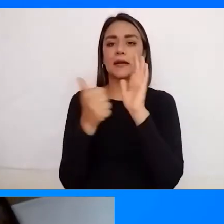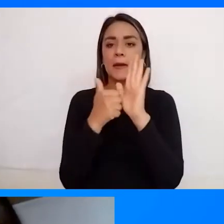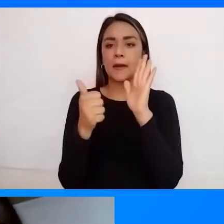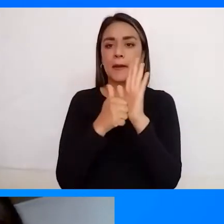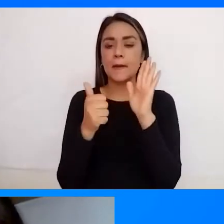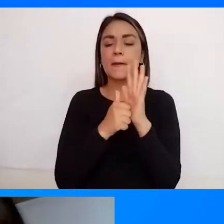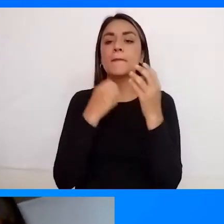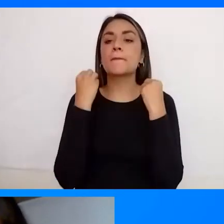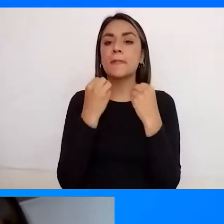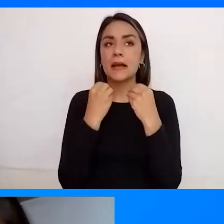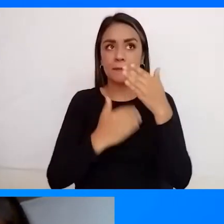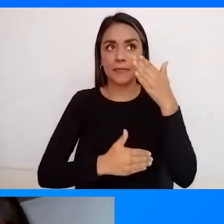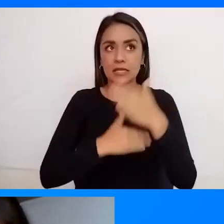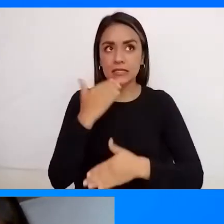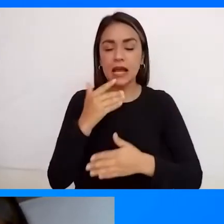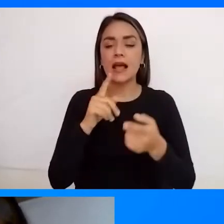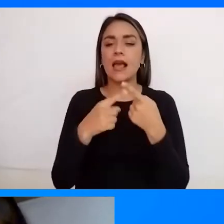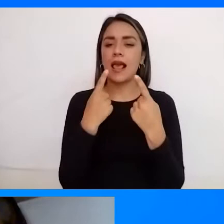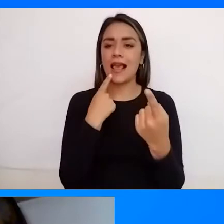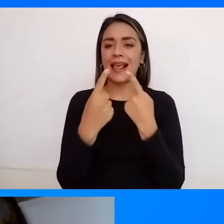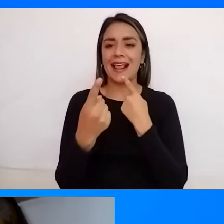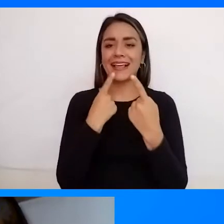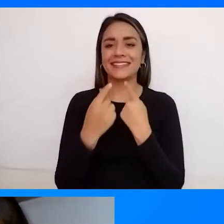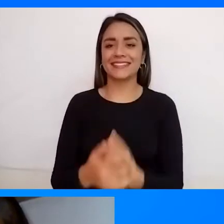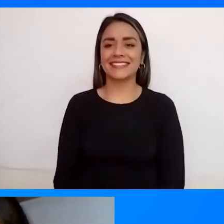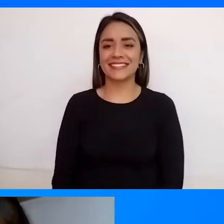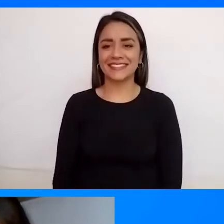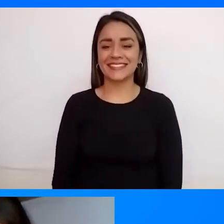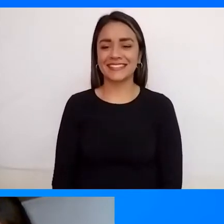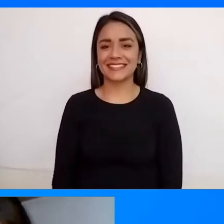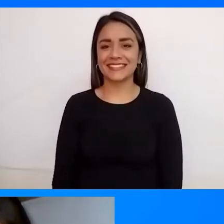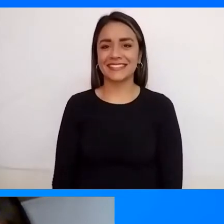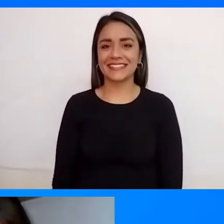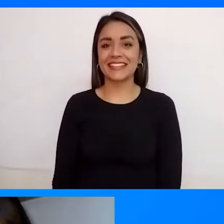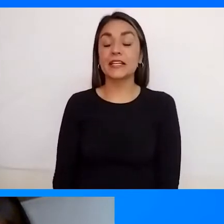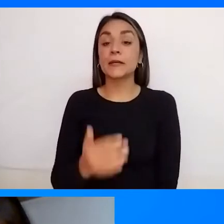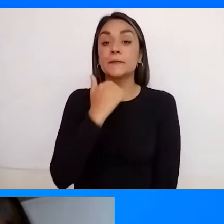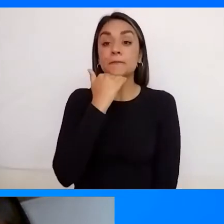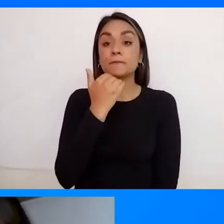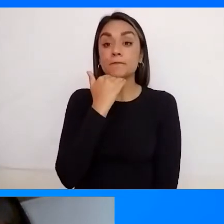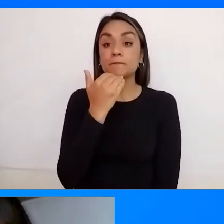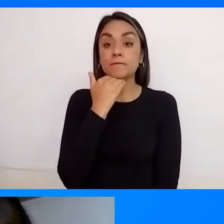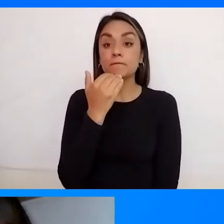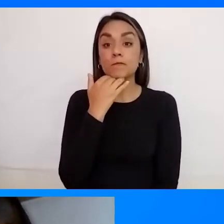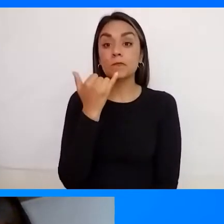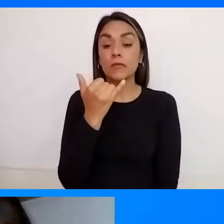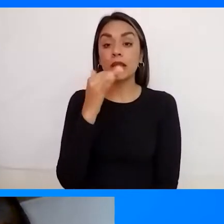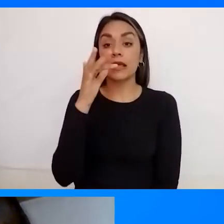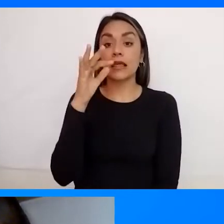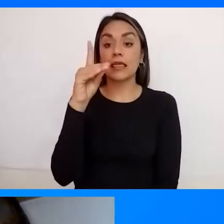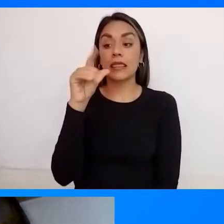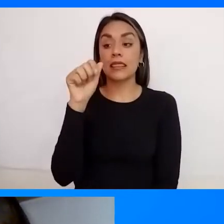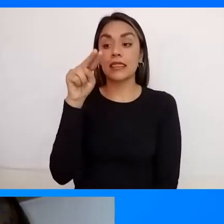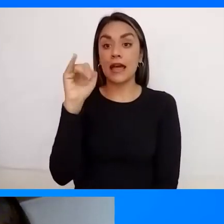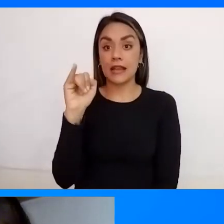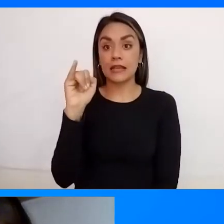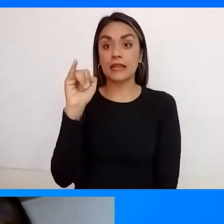que empecemos a dialogar Yo no sé si ya Dani envió